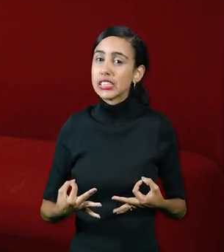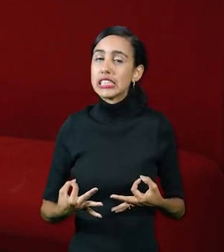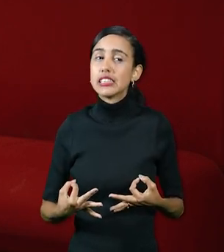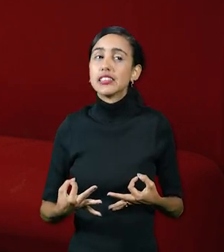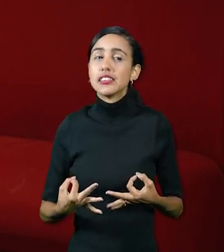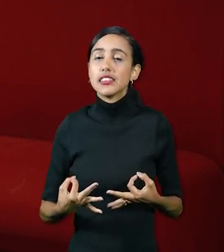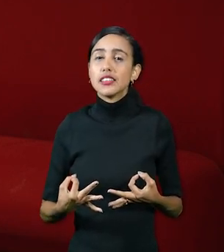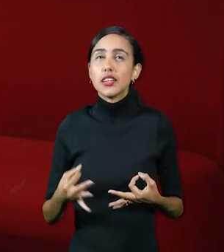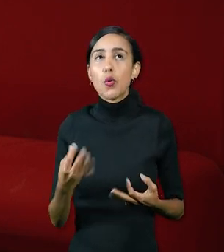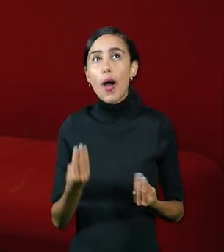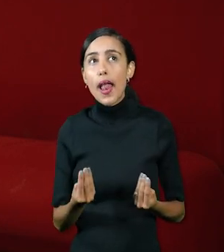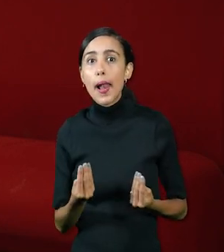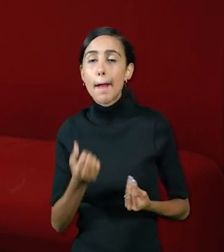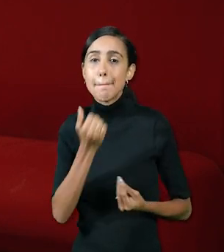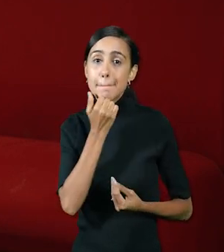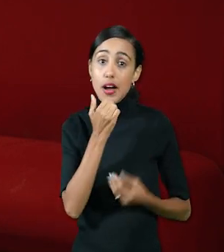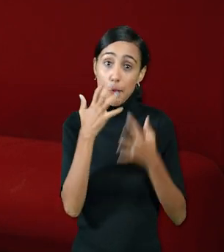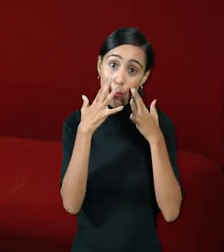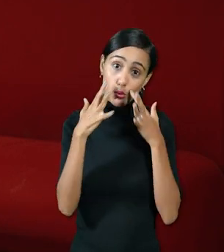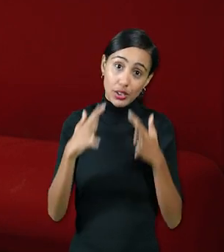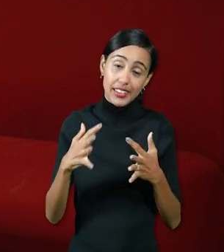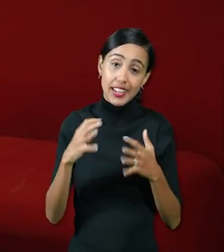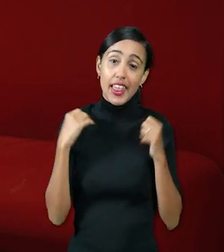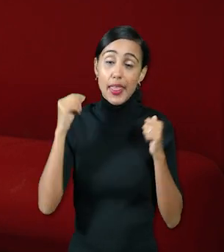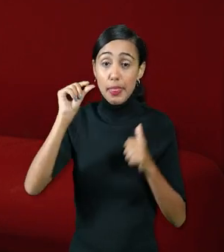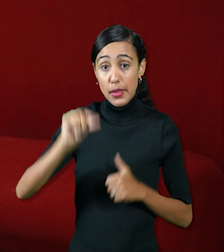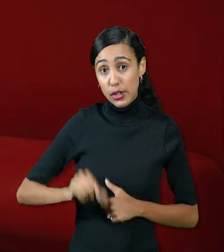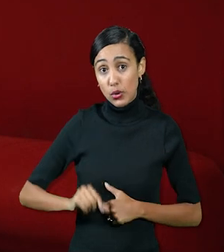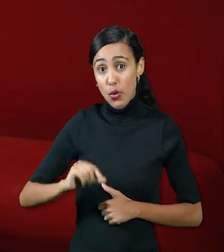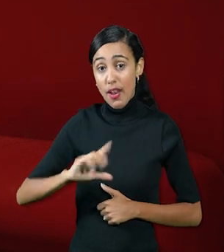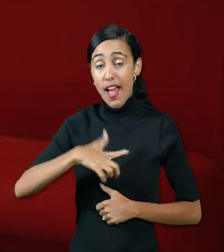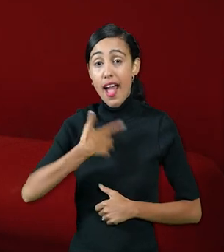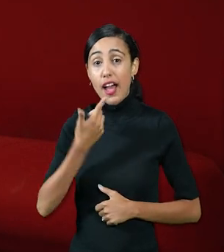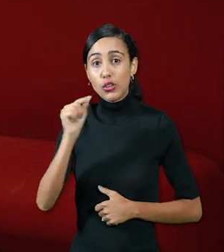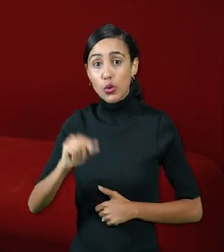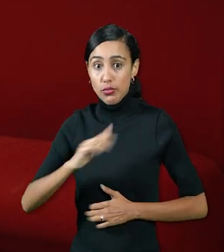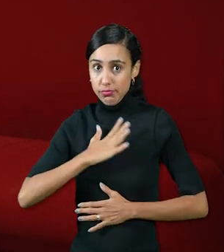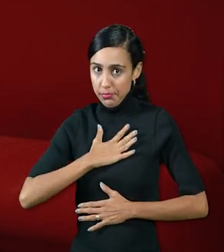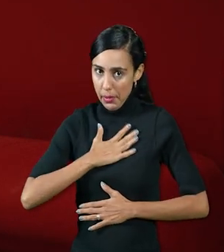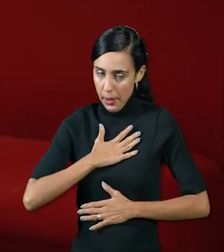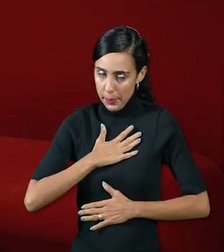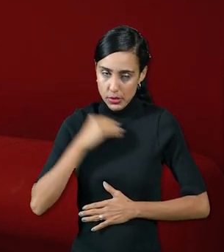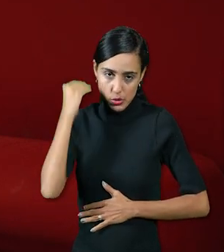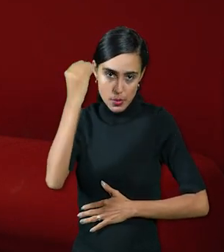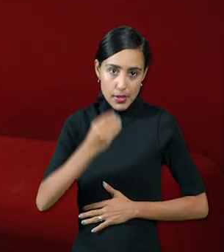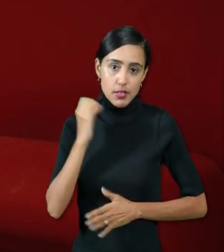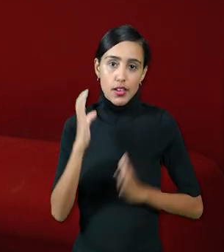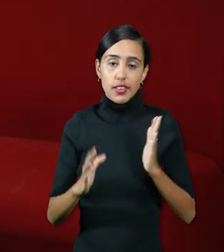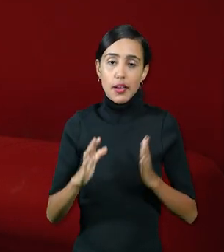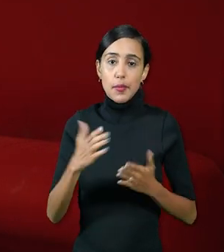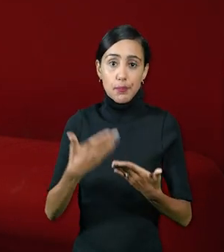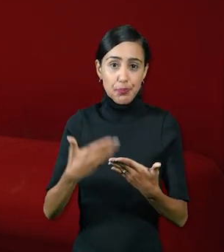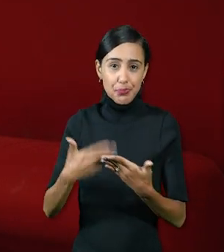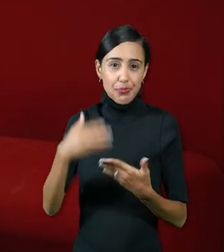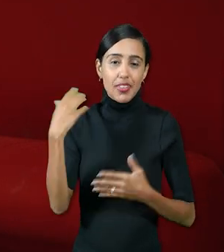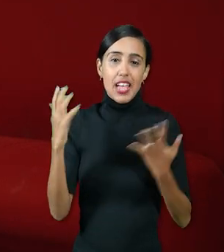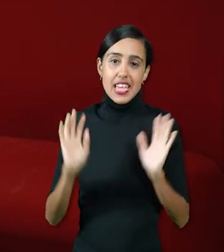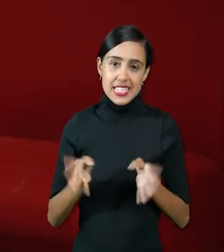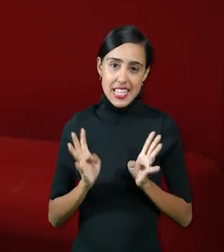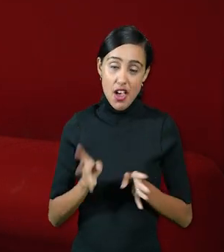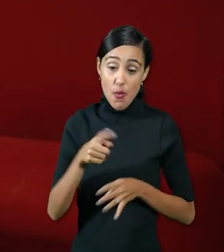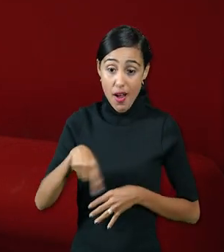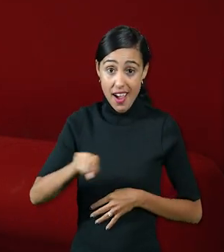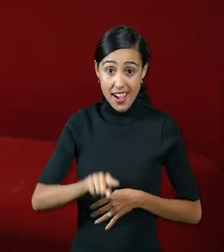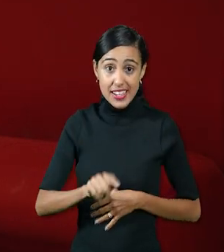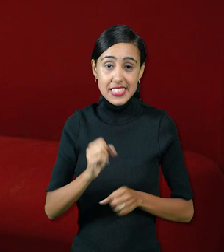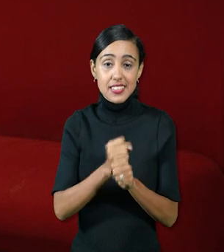significativo del director de actores que es para mí la etapa de los ensayos En los ensayos se trabaja